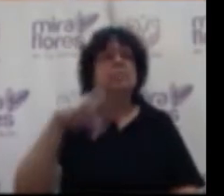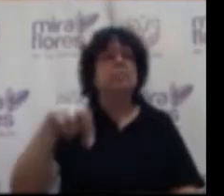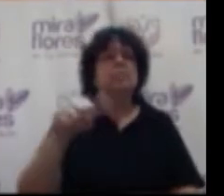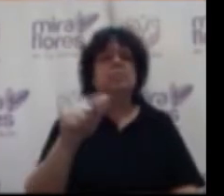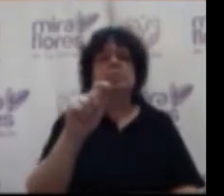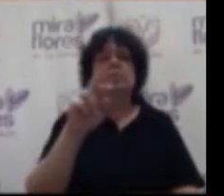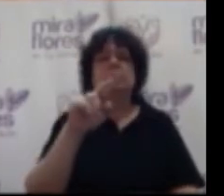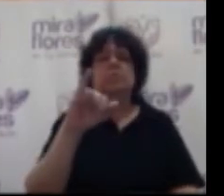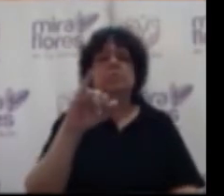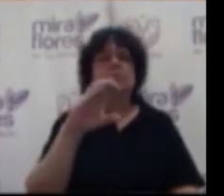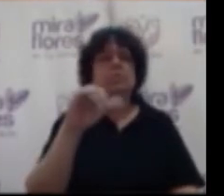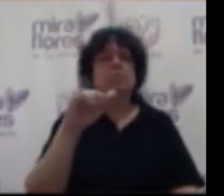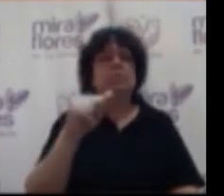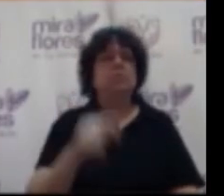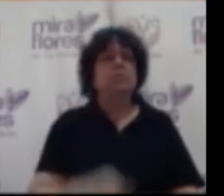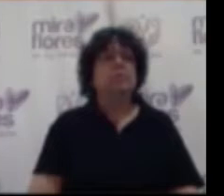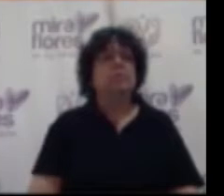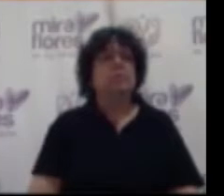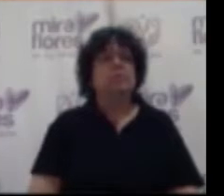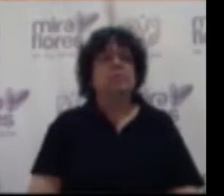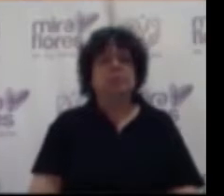la regidora patricia del río de olavide